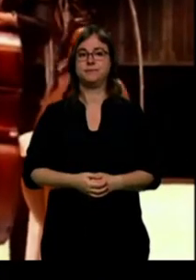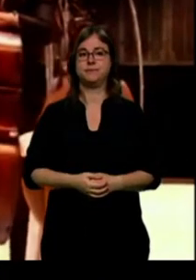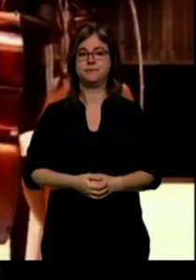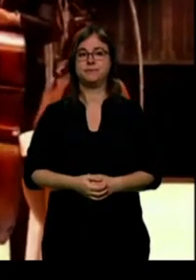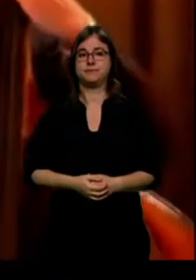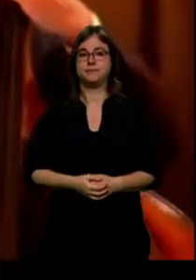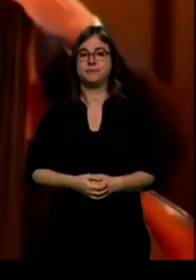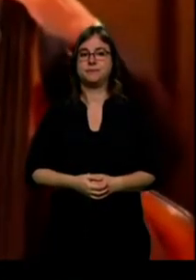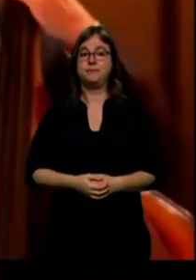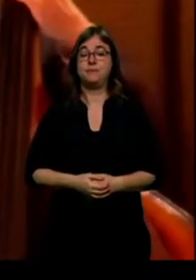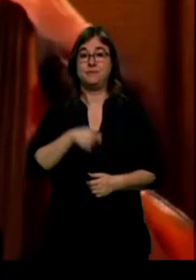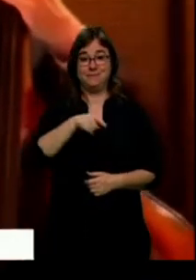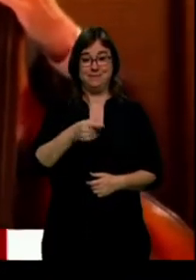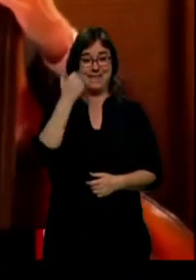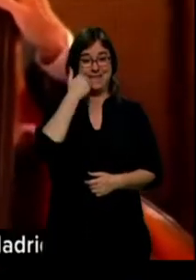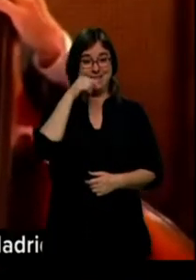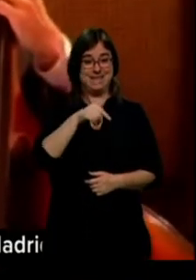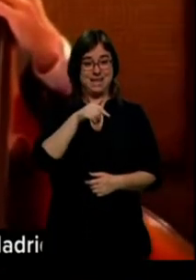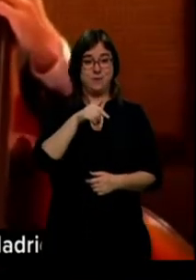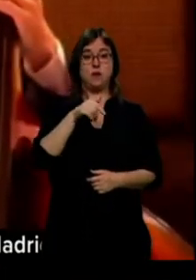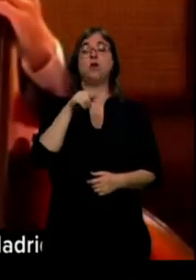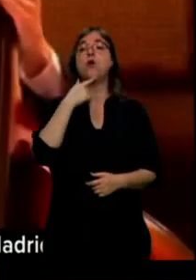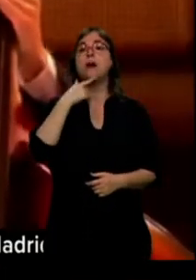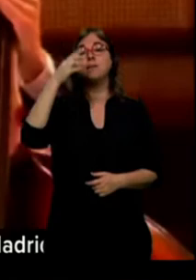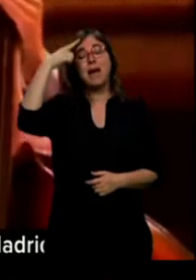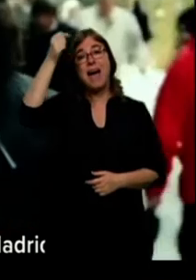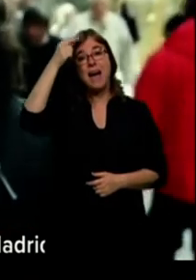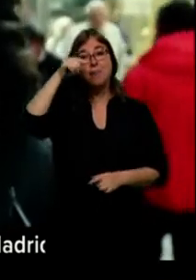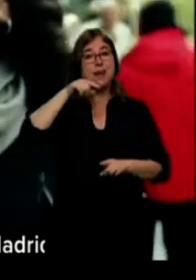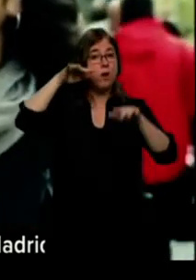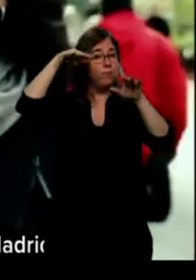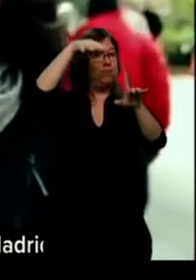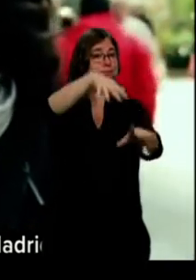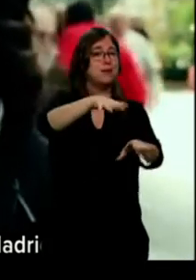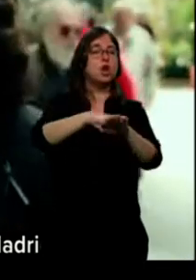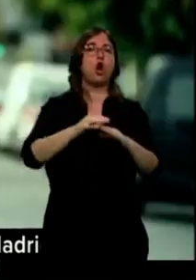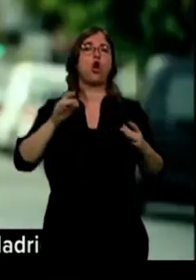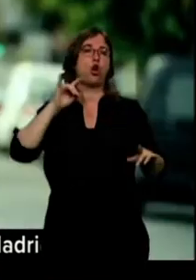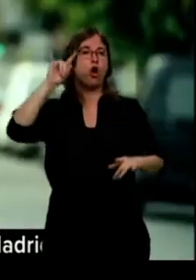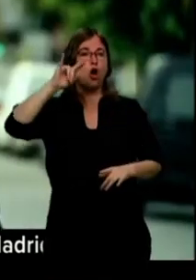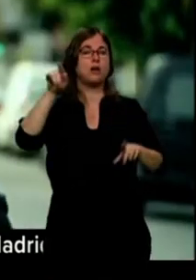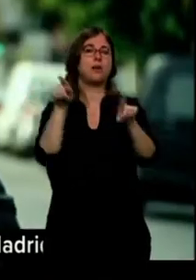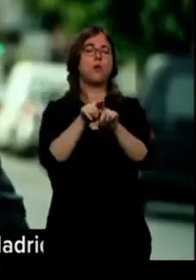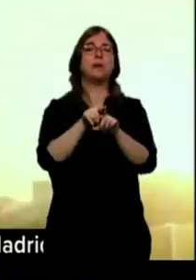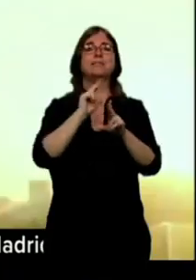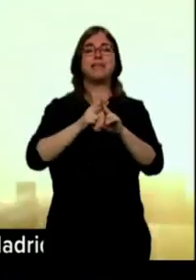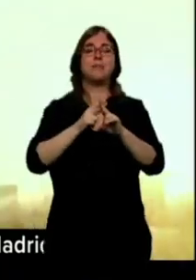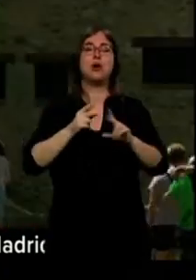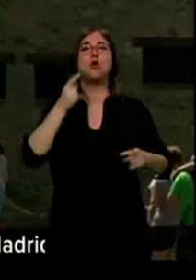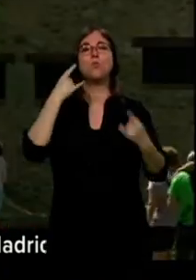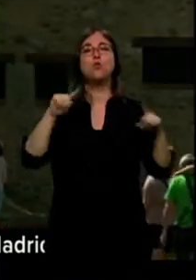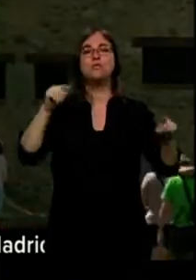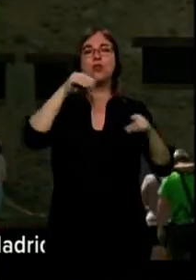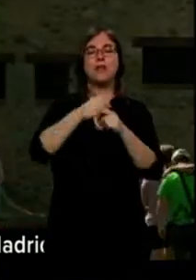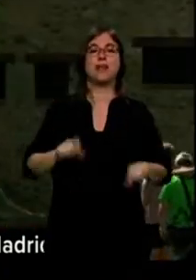Y este sábado, Hoyos del Espino, en la provincia de Ávila, se convierte en el epicentro del rock con músicos en la naturaleza. Rod Stewart encabeza